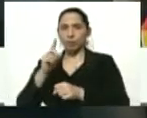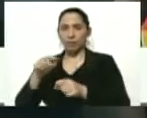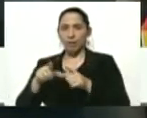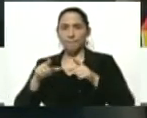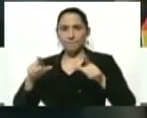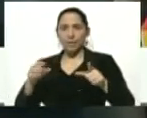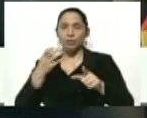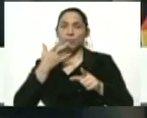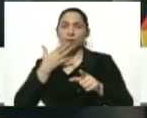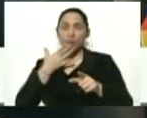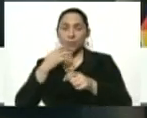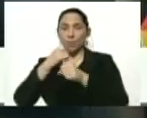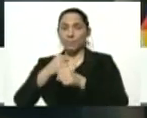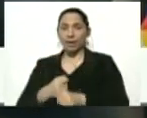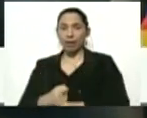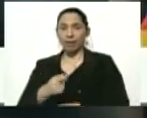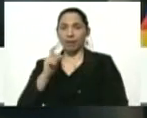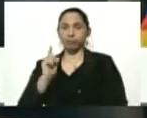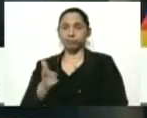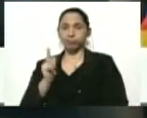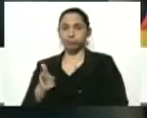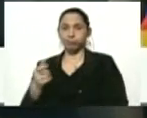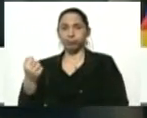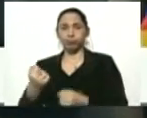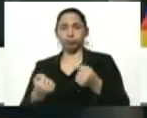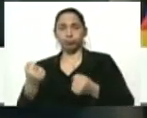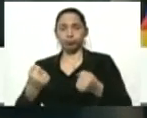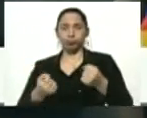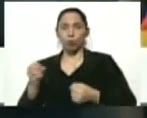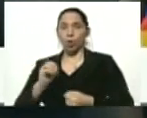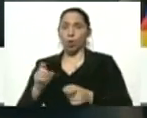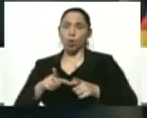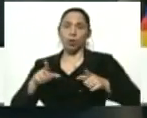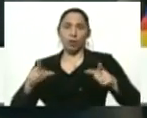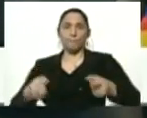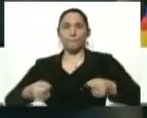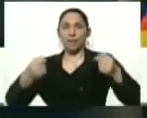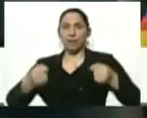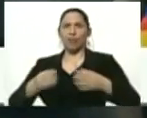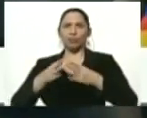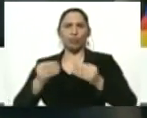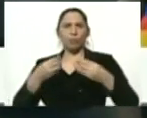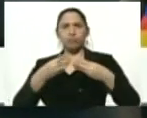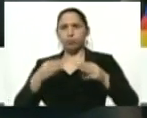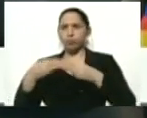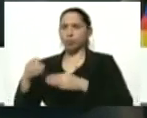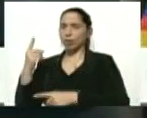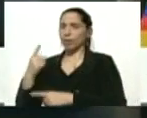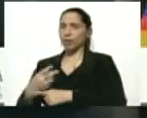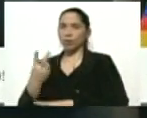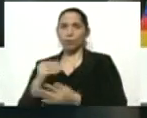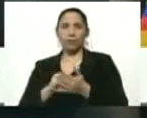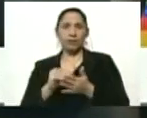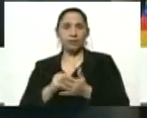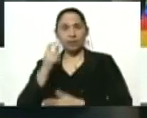ejemplo, las paradas de carrito, los sitios públicos, los mercados públicos, todos los sitios deben dos veces al día